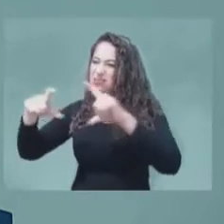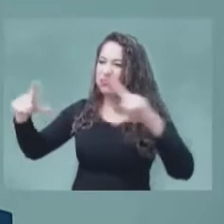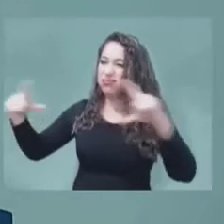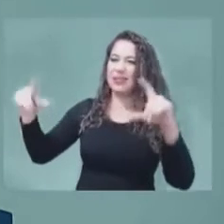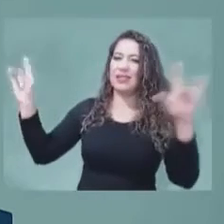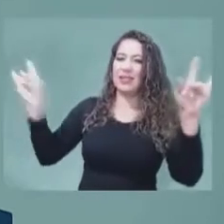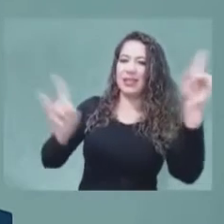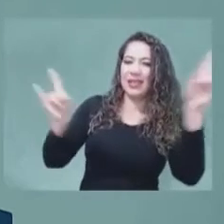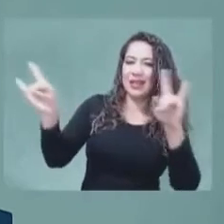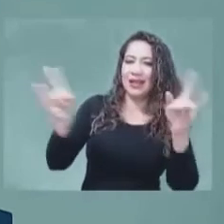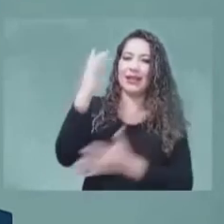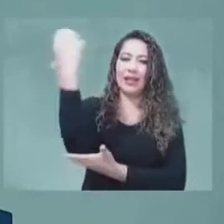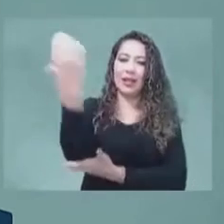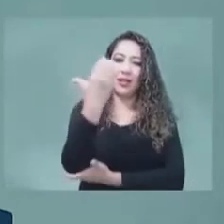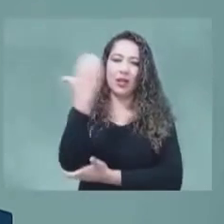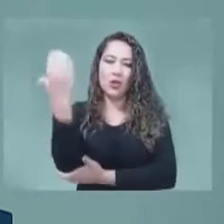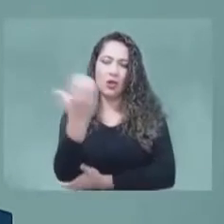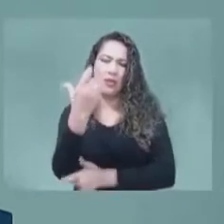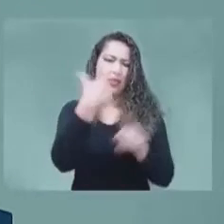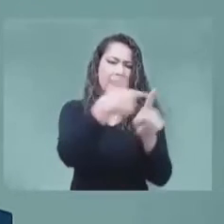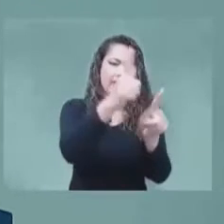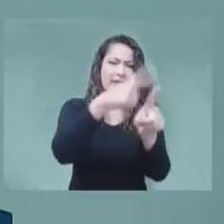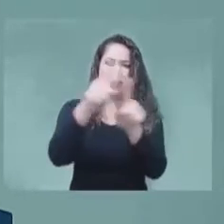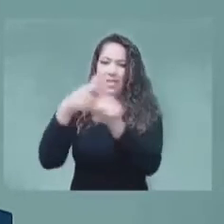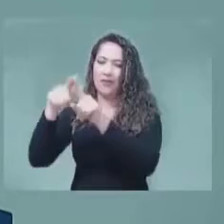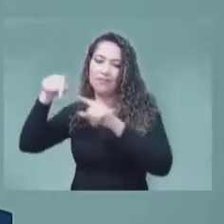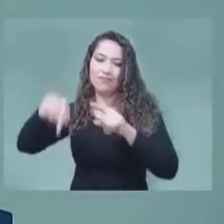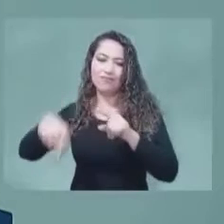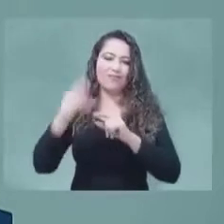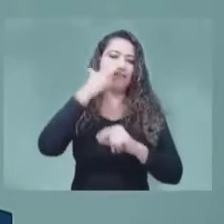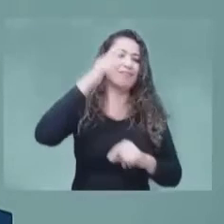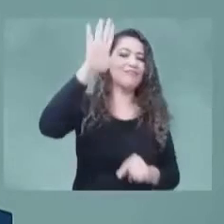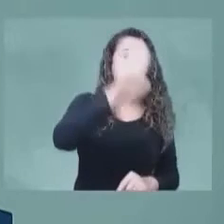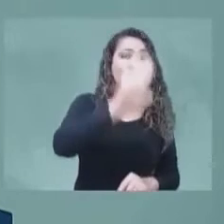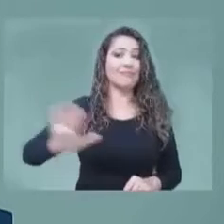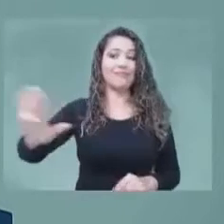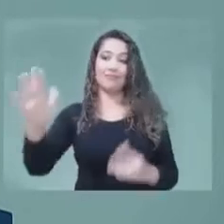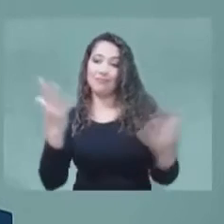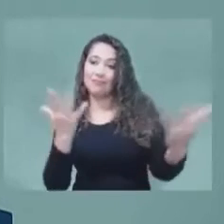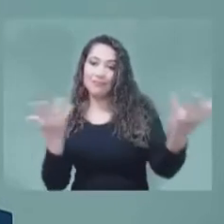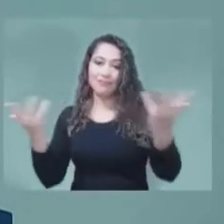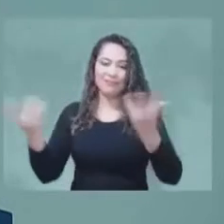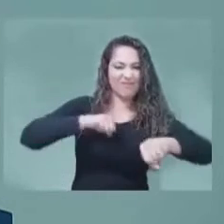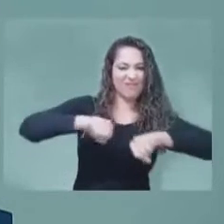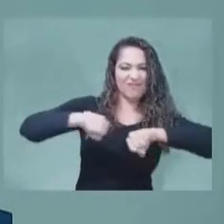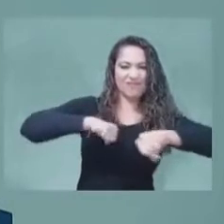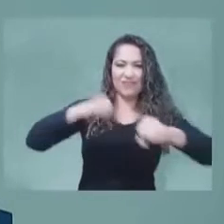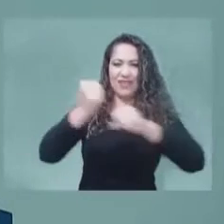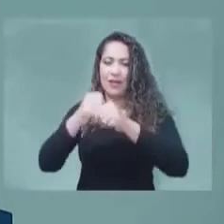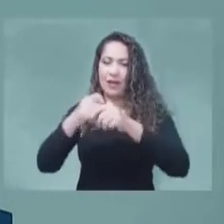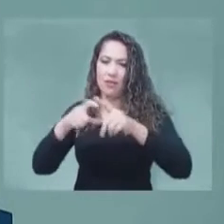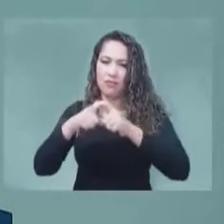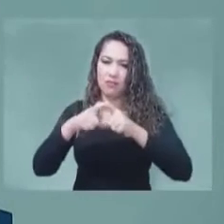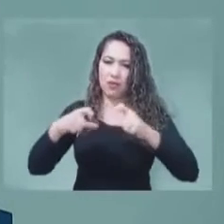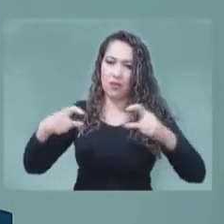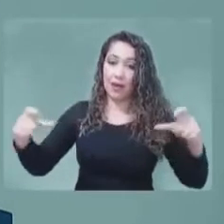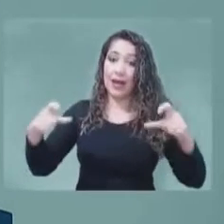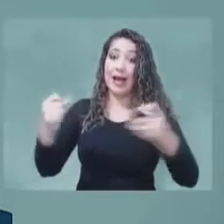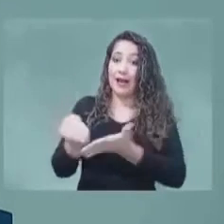organismos nacionales con quienes buscaremos complementar nuestro trabajo en la Agencia Nacional del Espectro respecto a la